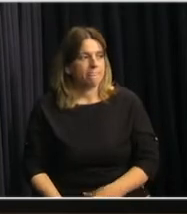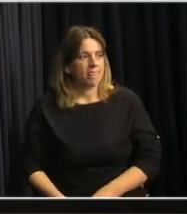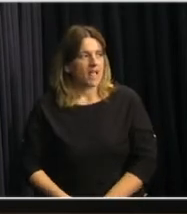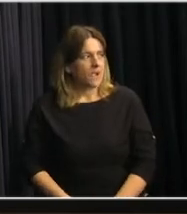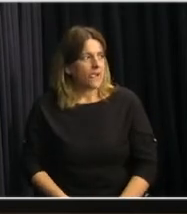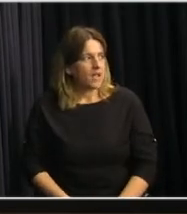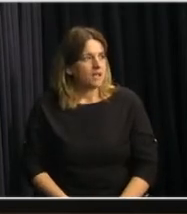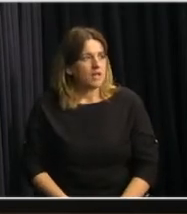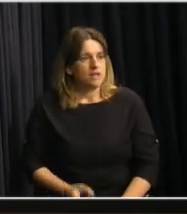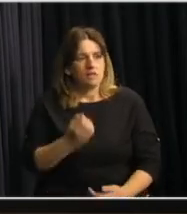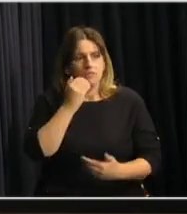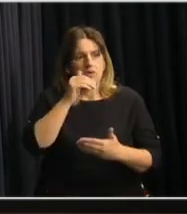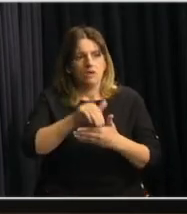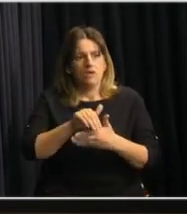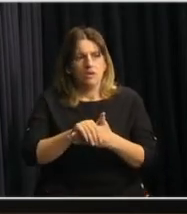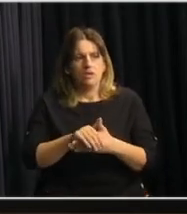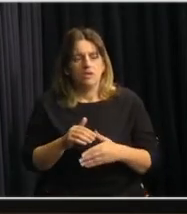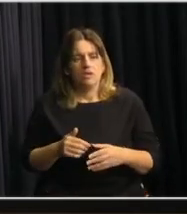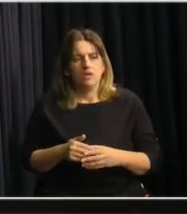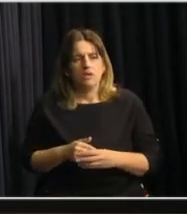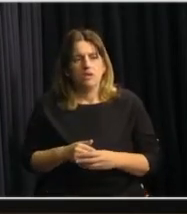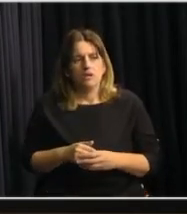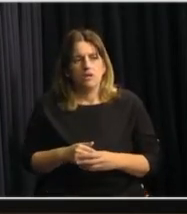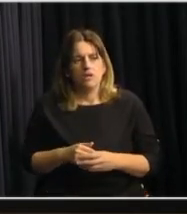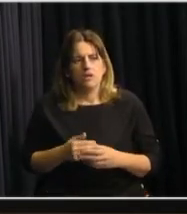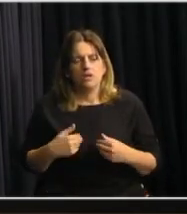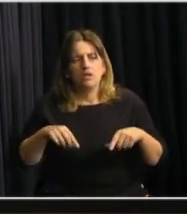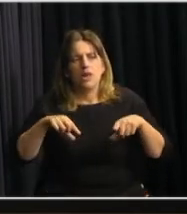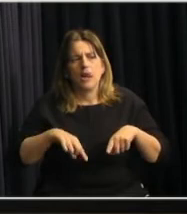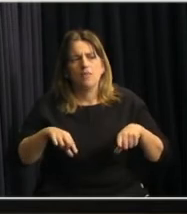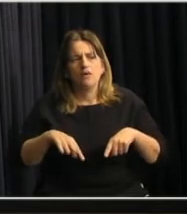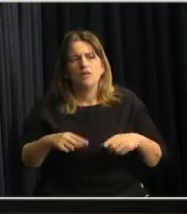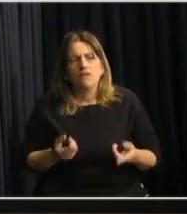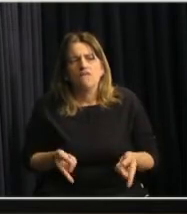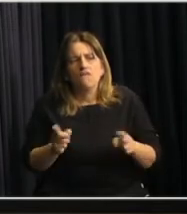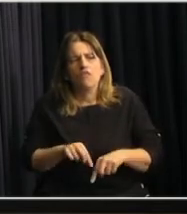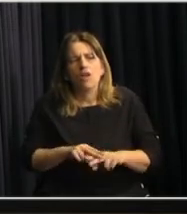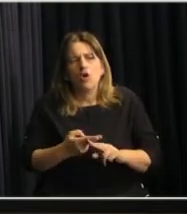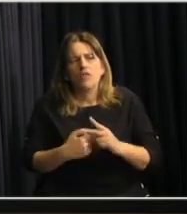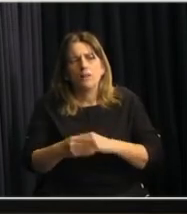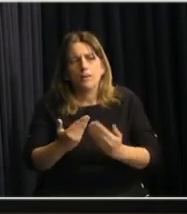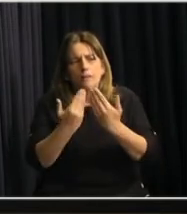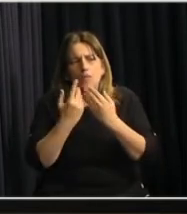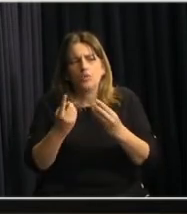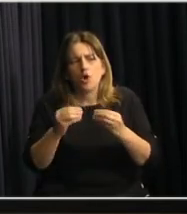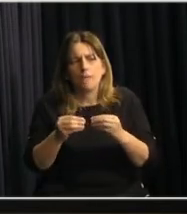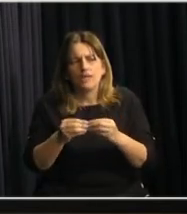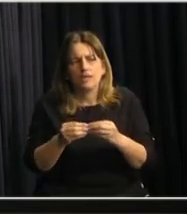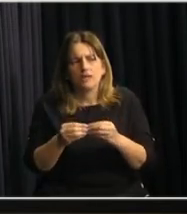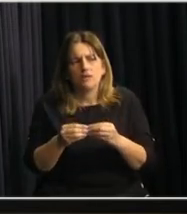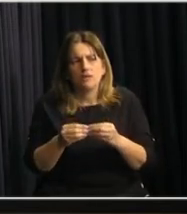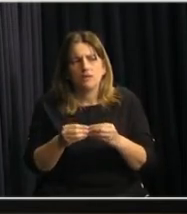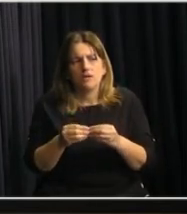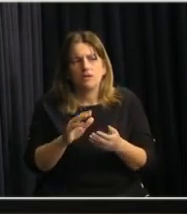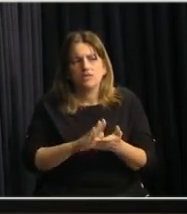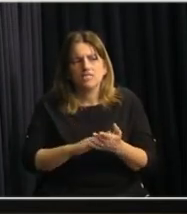Buenas tardes, Ken Parks de Bloomberg News. Ministro, quería retomar una pregunta que le hizo una colega. Si